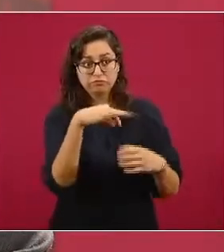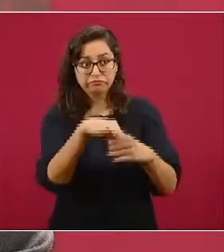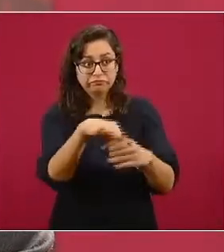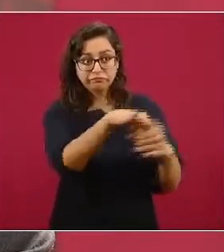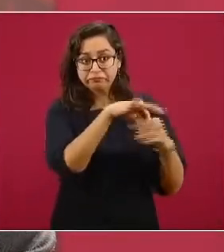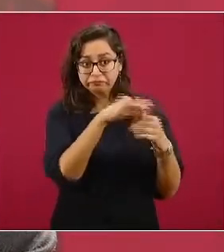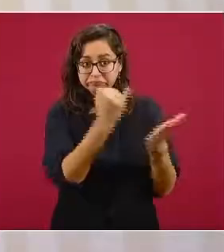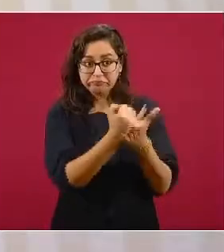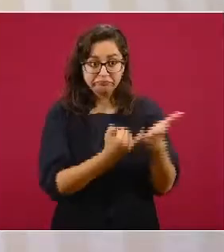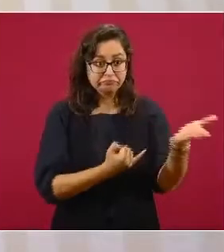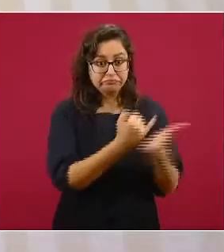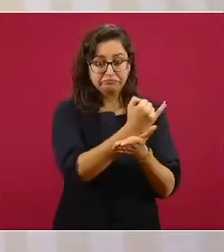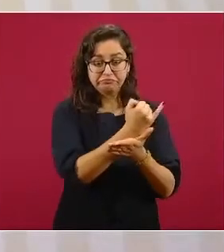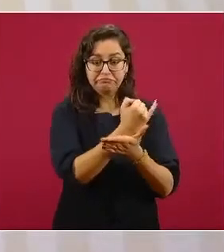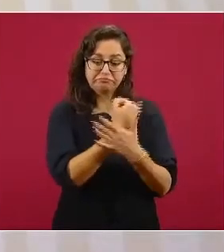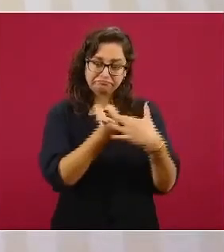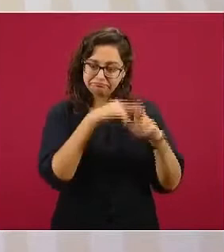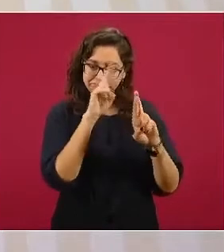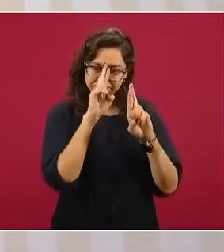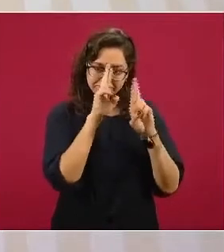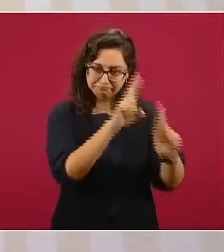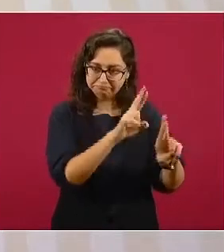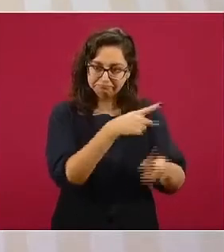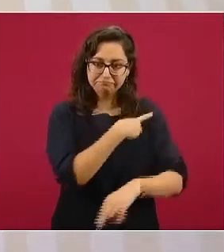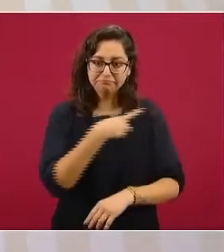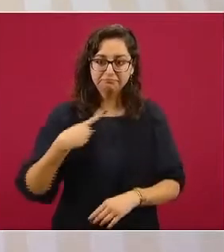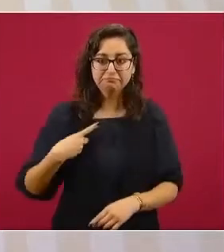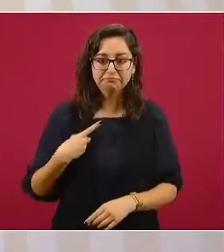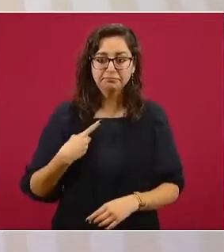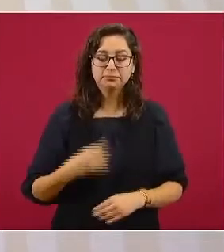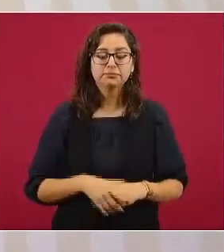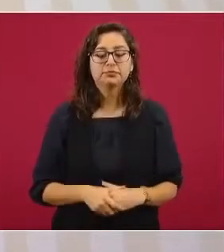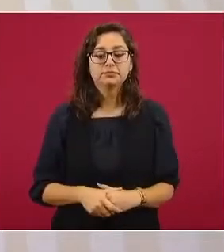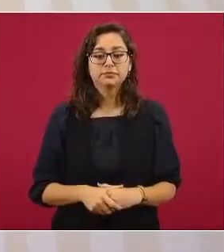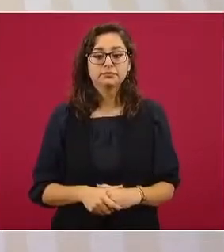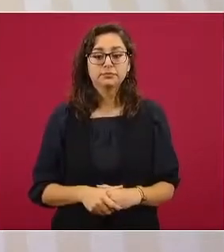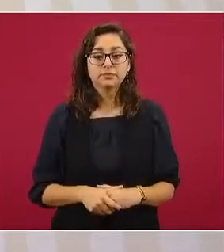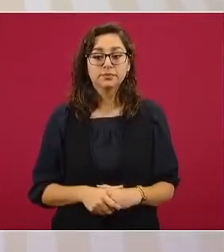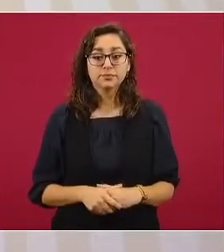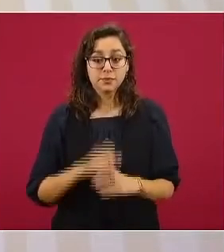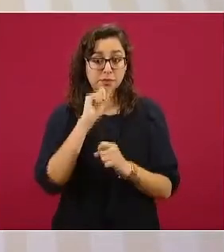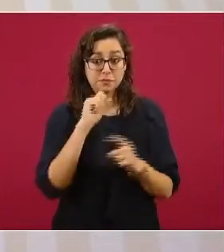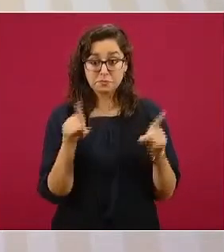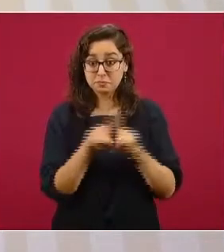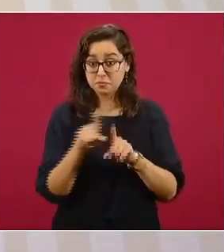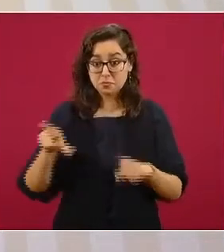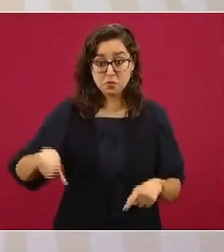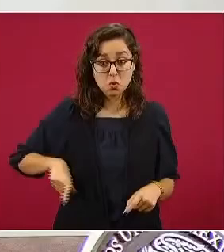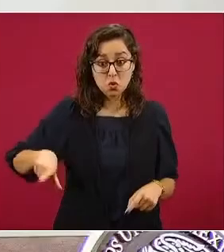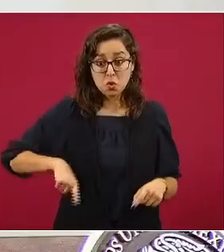que tomen los gobiernos extranjeros.